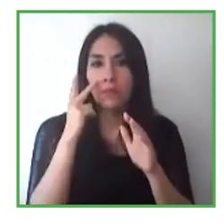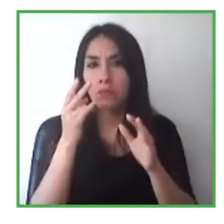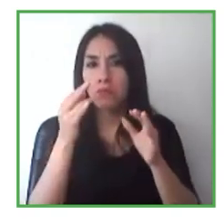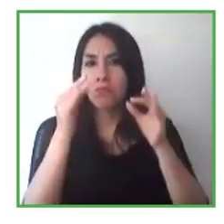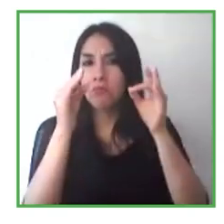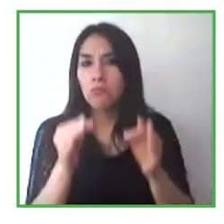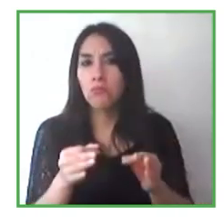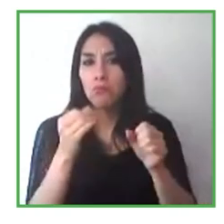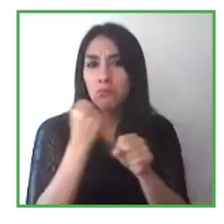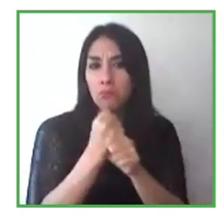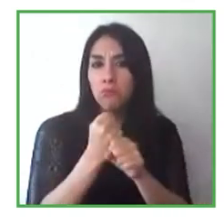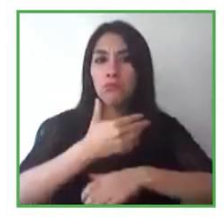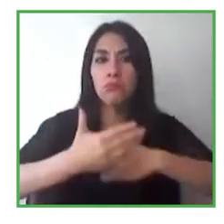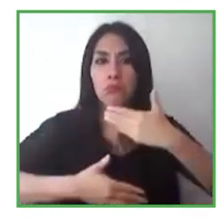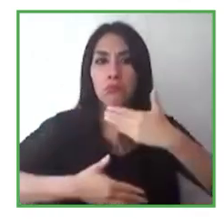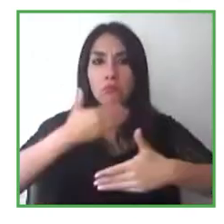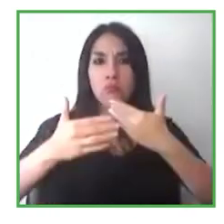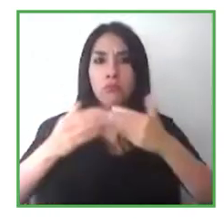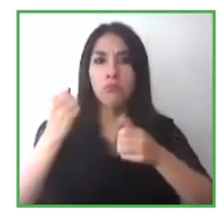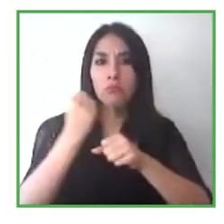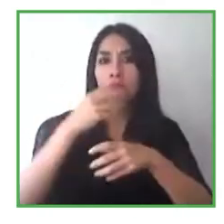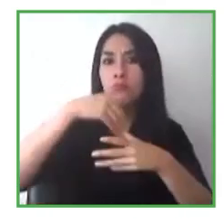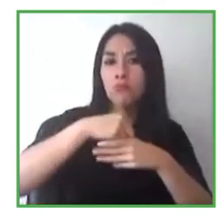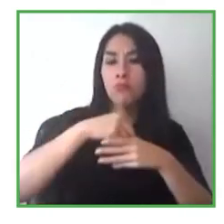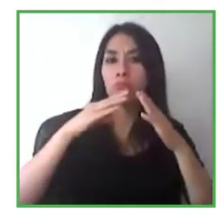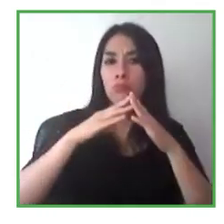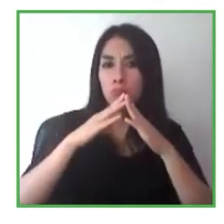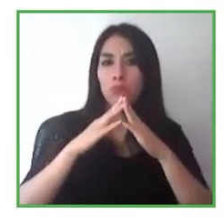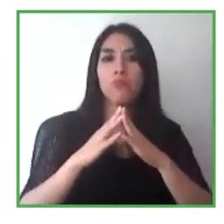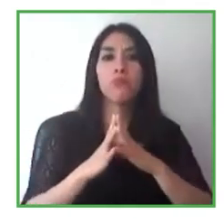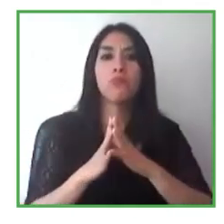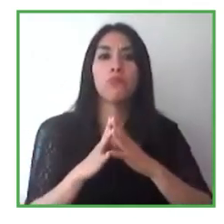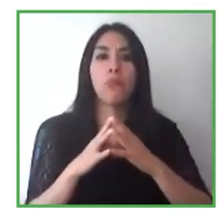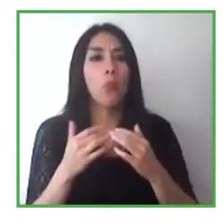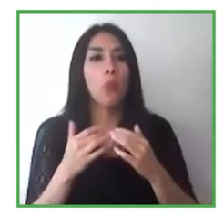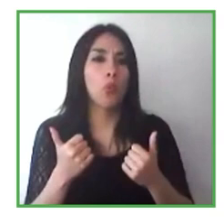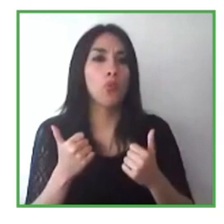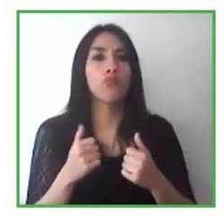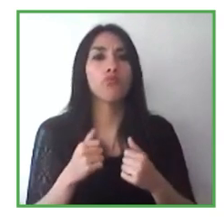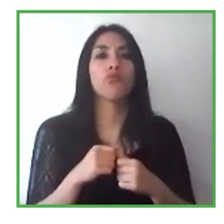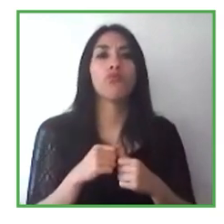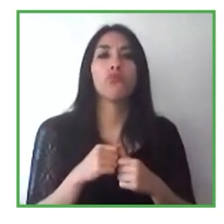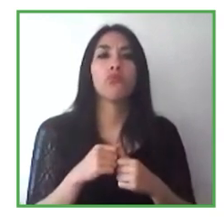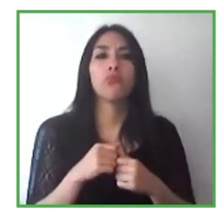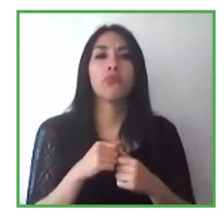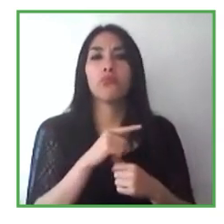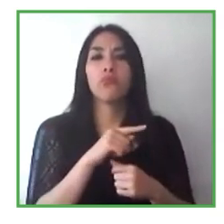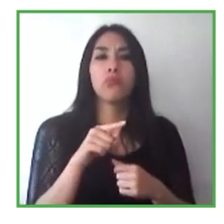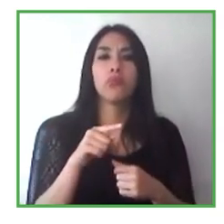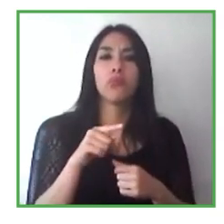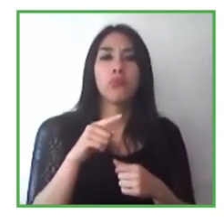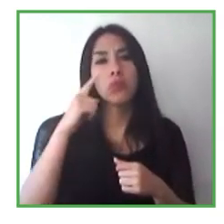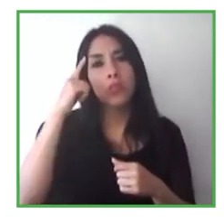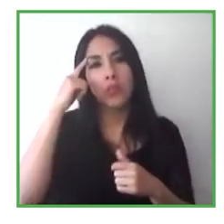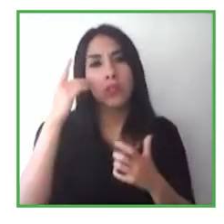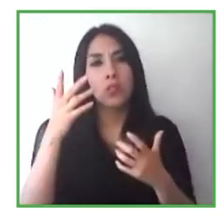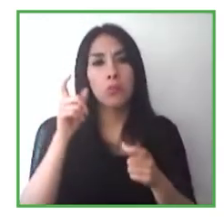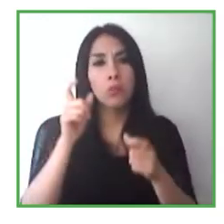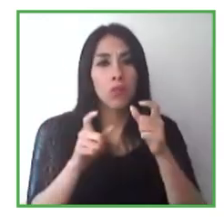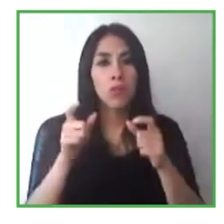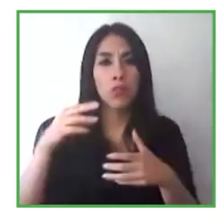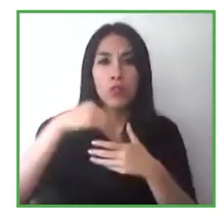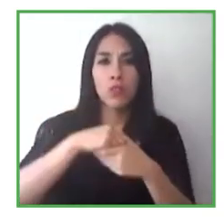desde el hogar, bueno, ya sea vivan con una discapacidad o no, pero para que las personas que trabajan desde el hogar tengan equipos